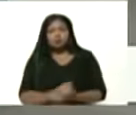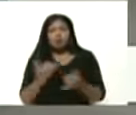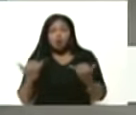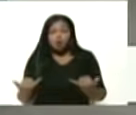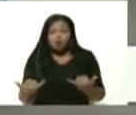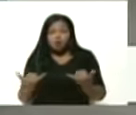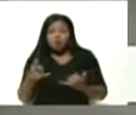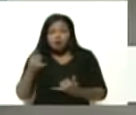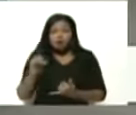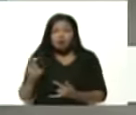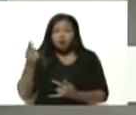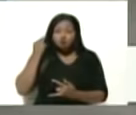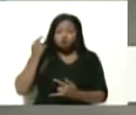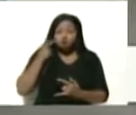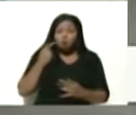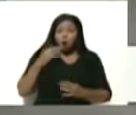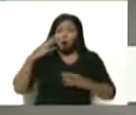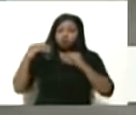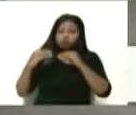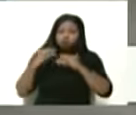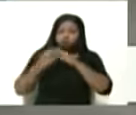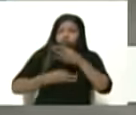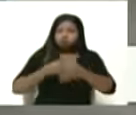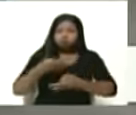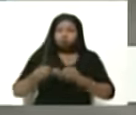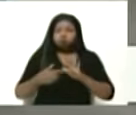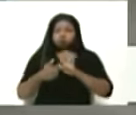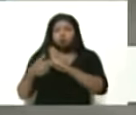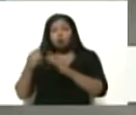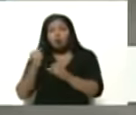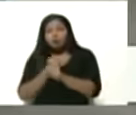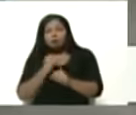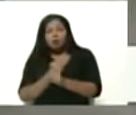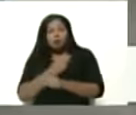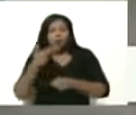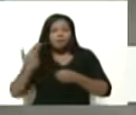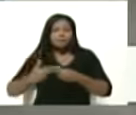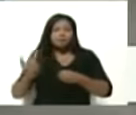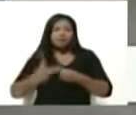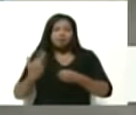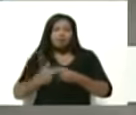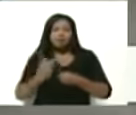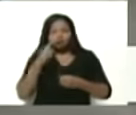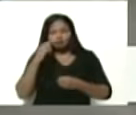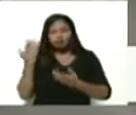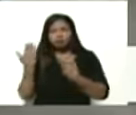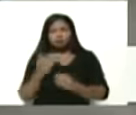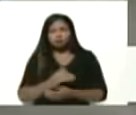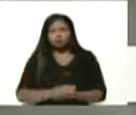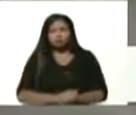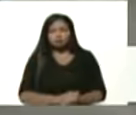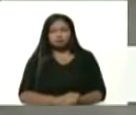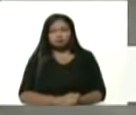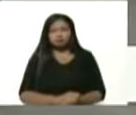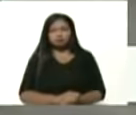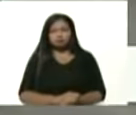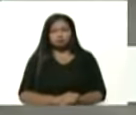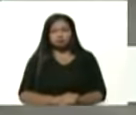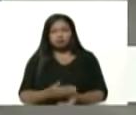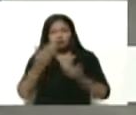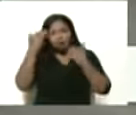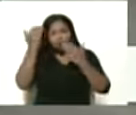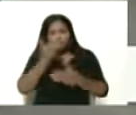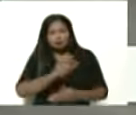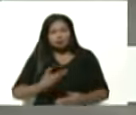ahora que sean las mujeres que hablen a nombre de la clase trabajadora petrolera. Por favor Ninoska adelante. Saludos señor